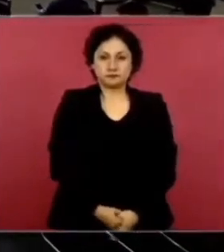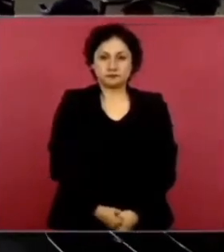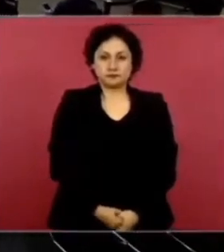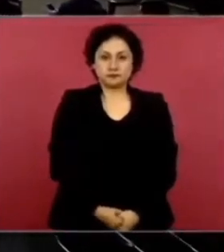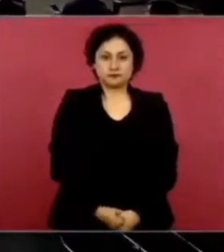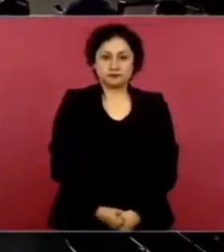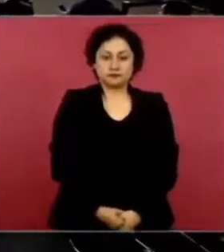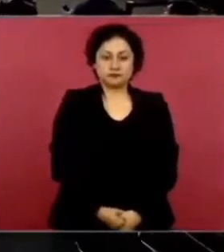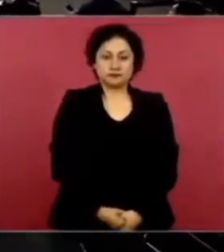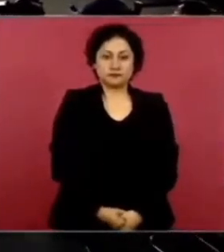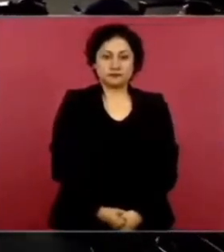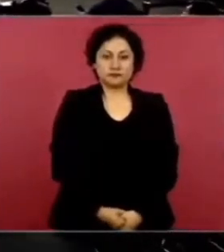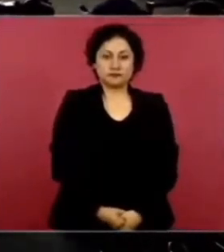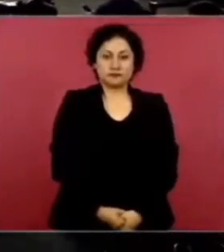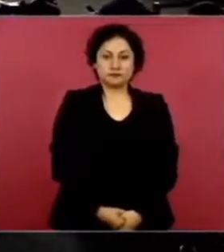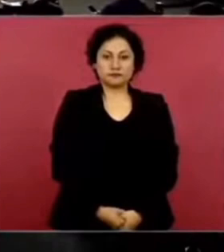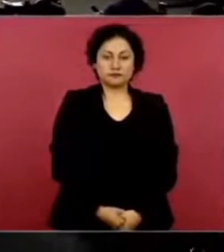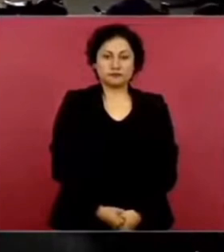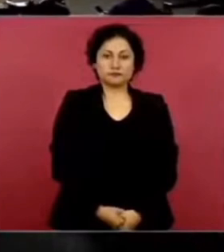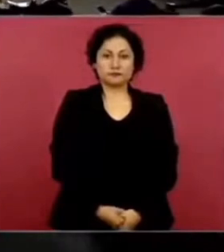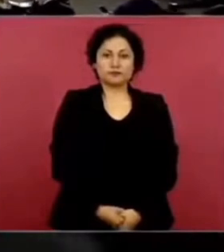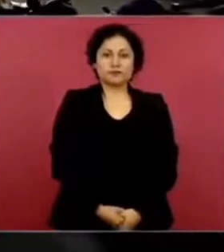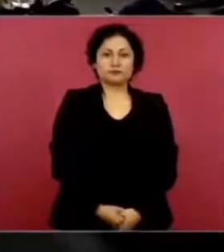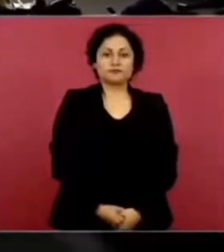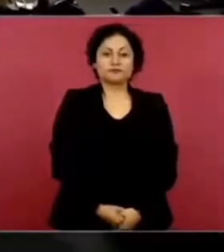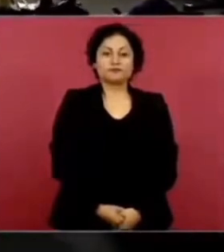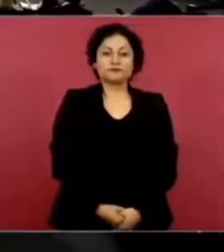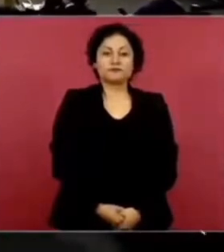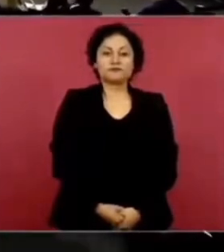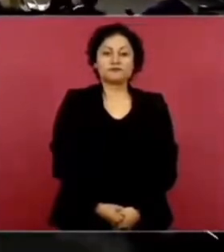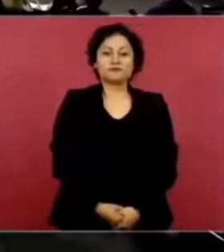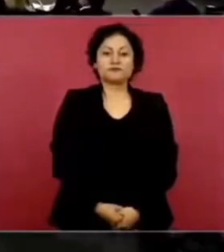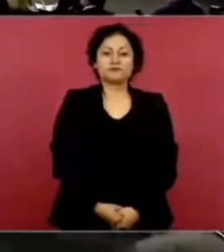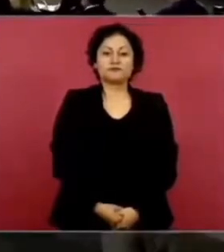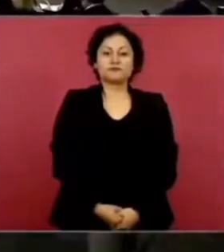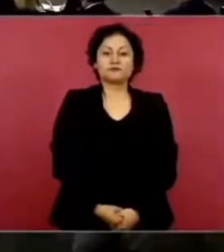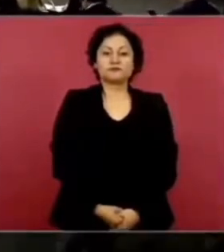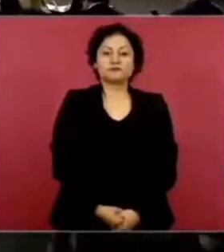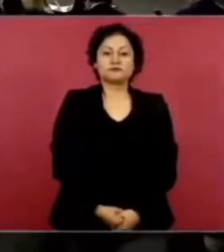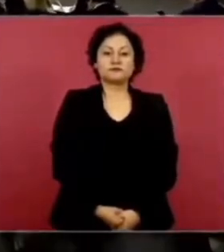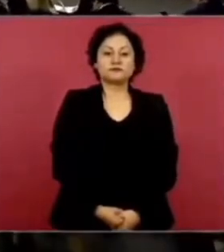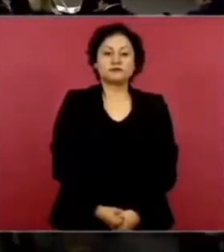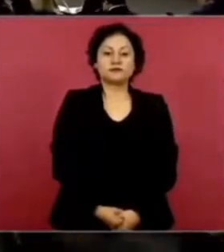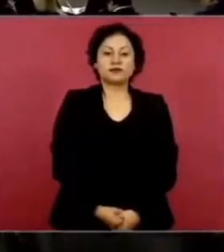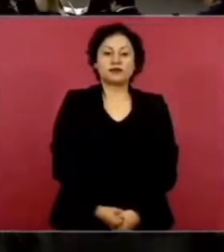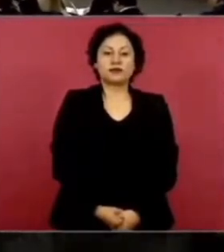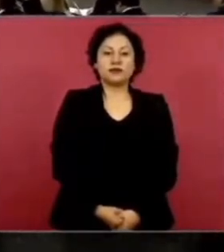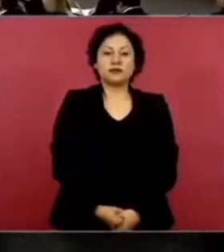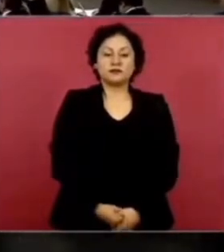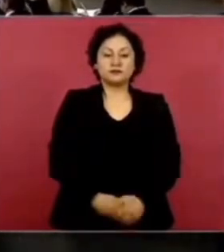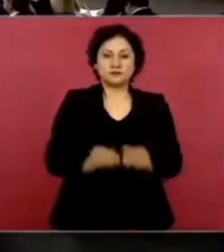Pero sube, sube, sube. Miren.